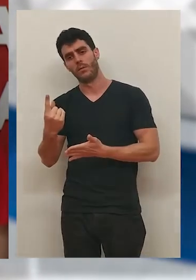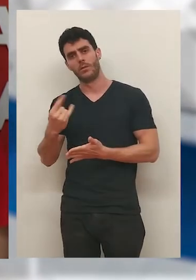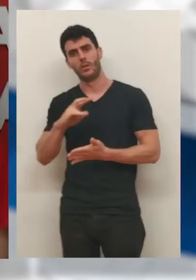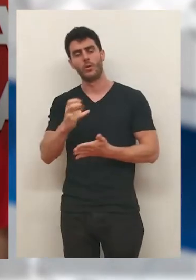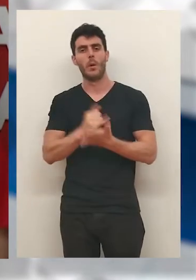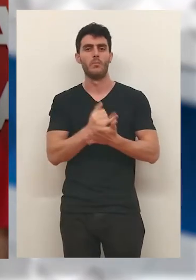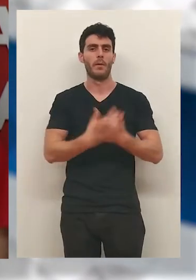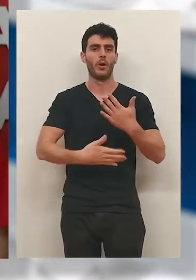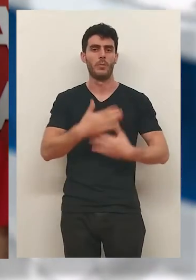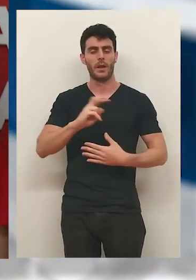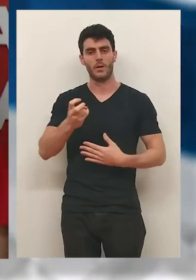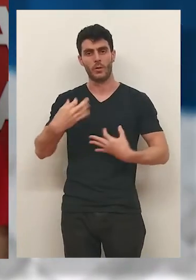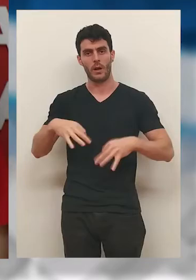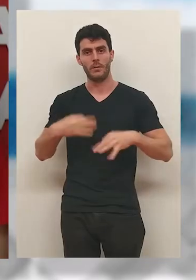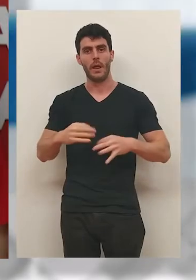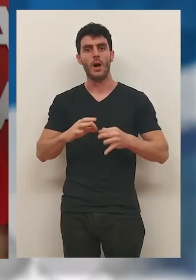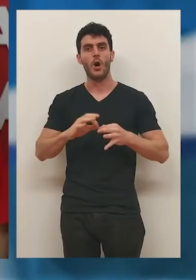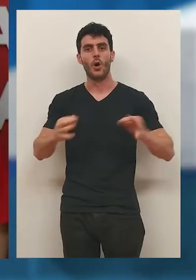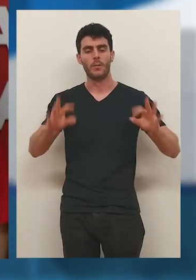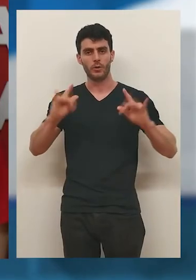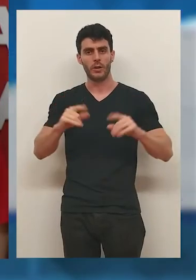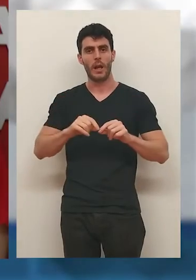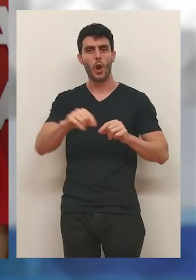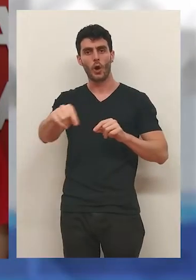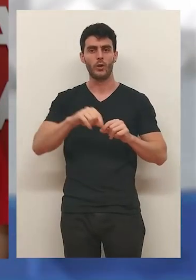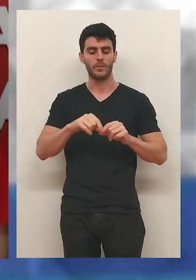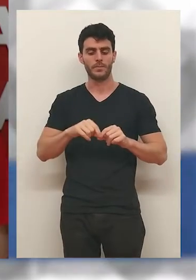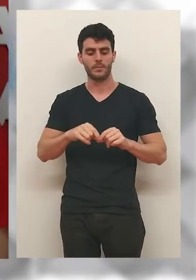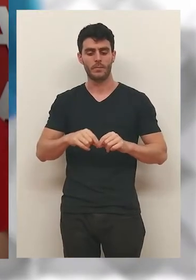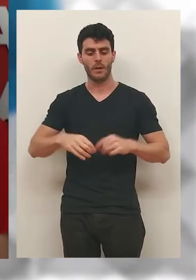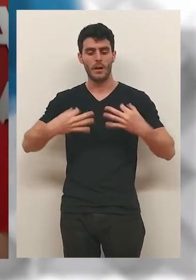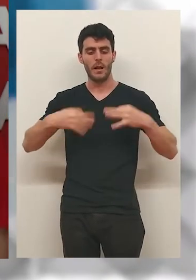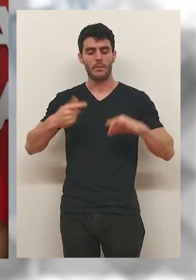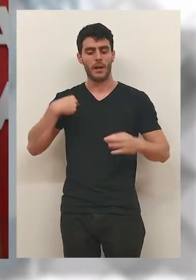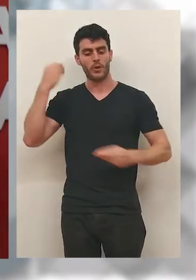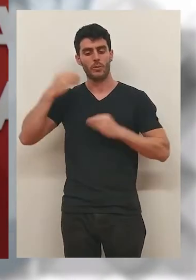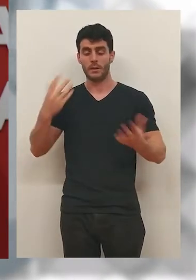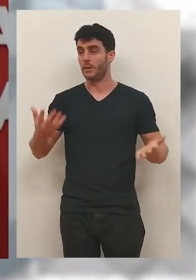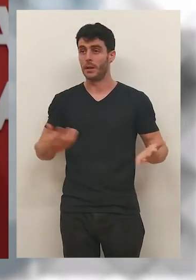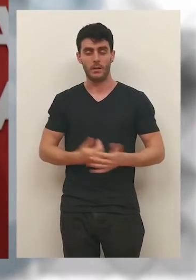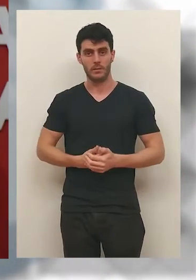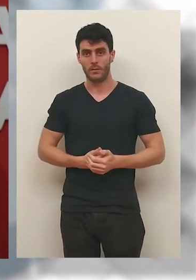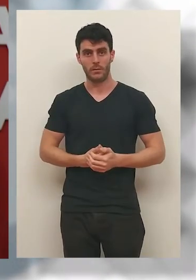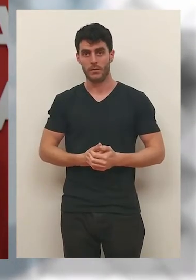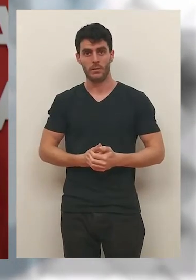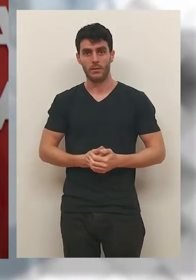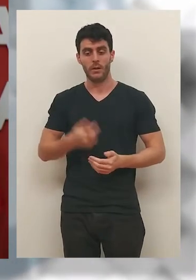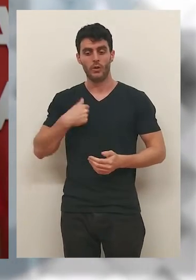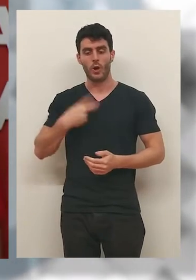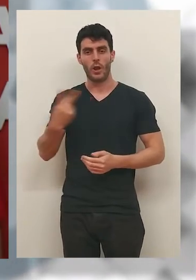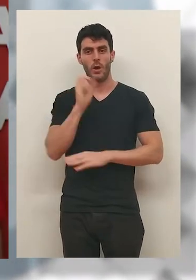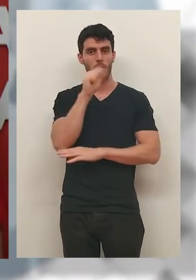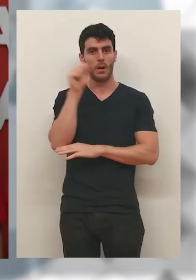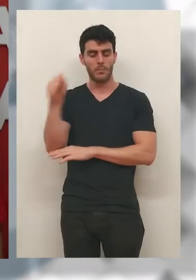en esta prueba, uno en pruebas combinadas y el otro sí que fue olímpico en longitud. Y la verdad que no me esperaba para nada